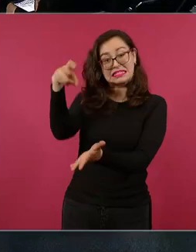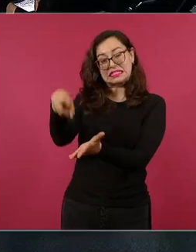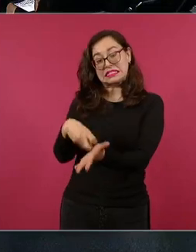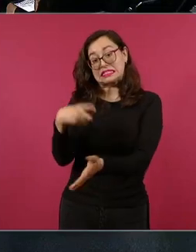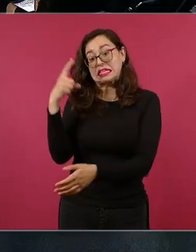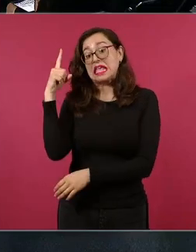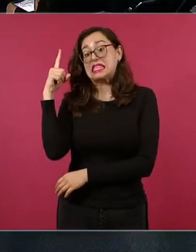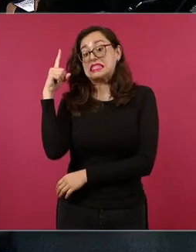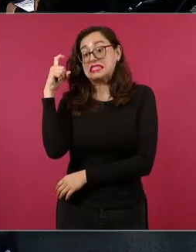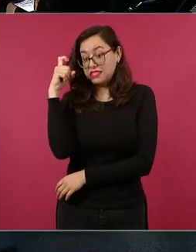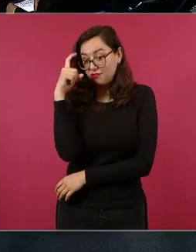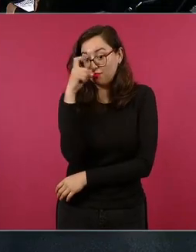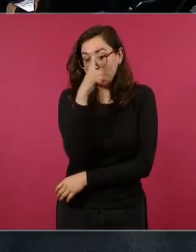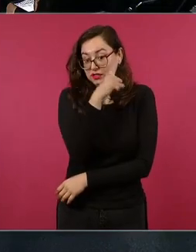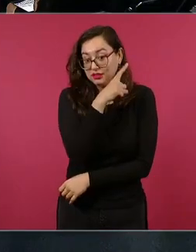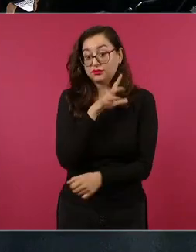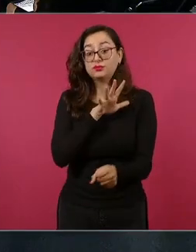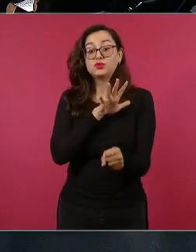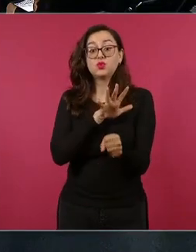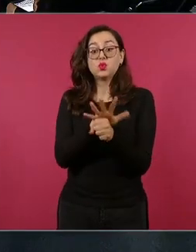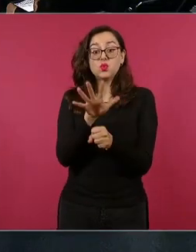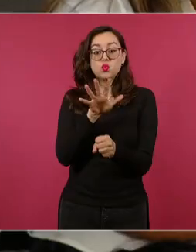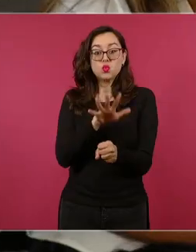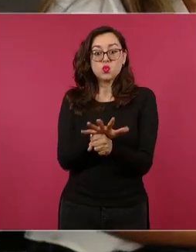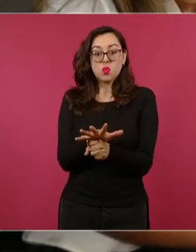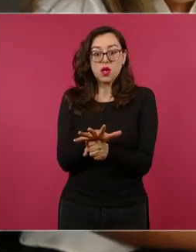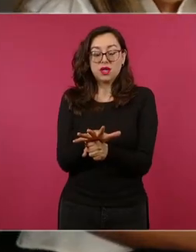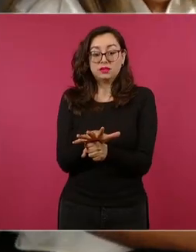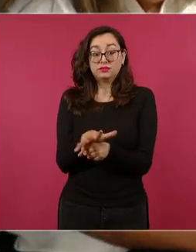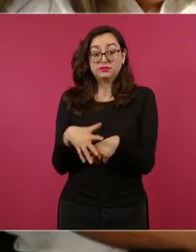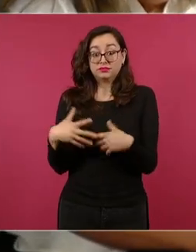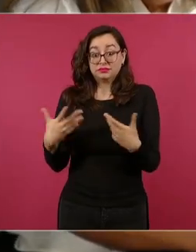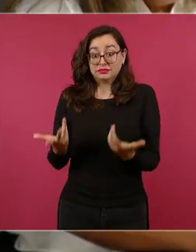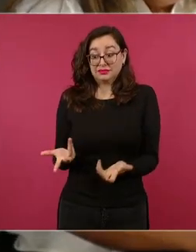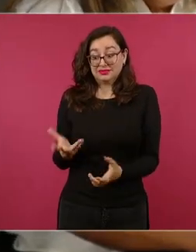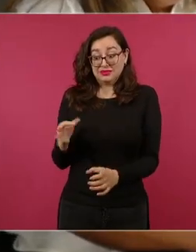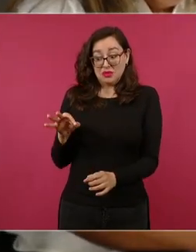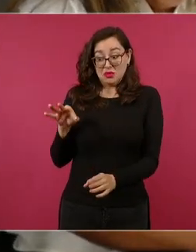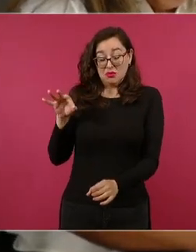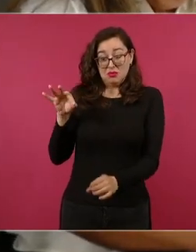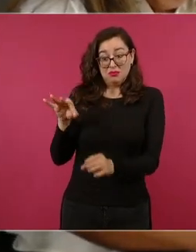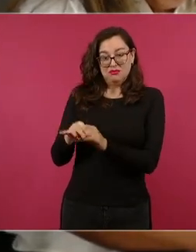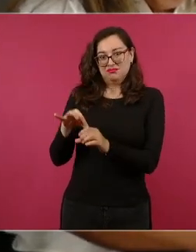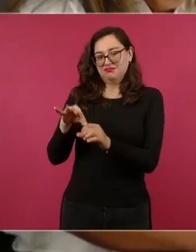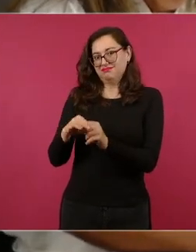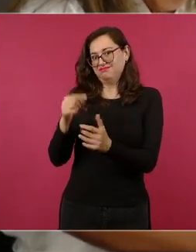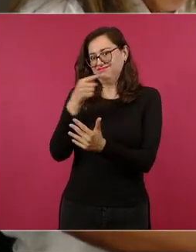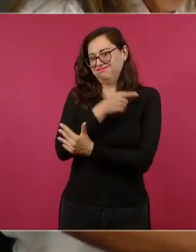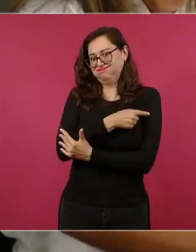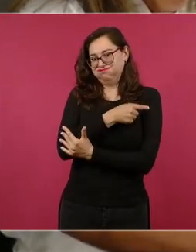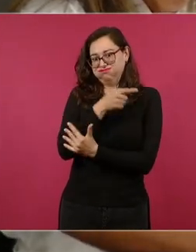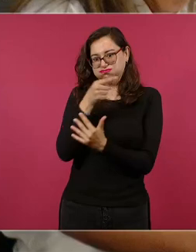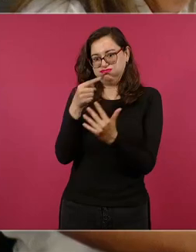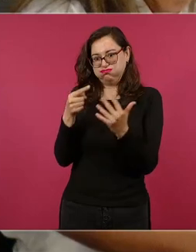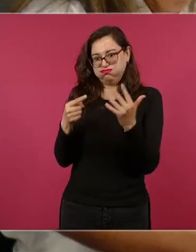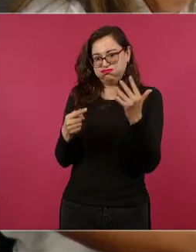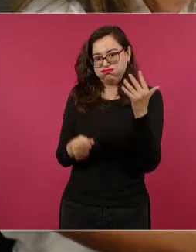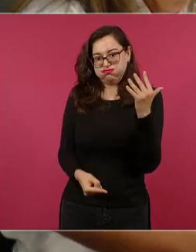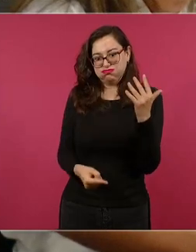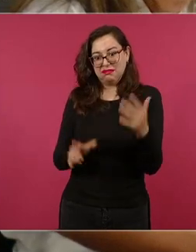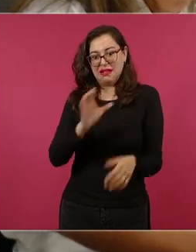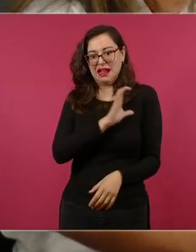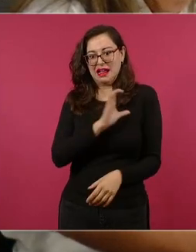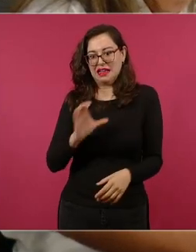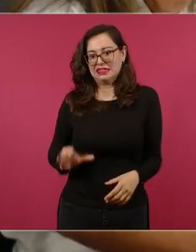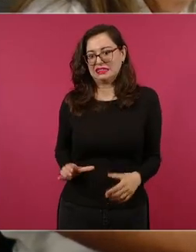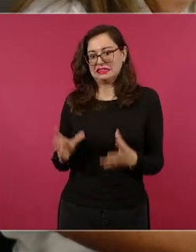la elección que se va a llevar va a implicar un número de cargos a elegir y también un gran número de aspirantes por ejemplo